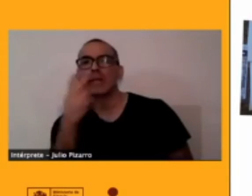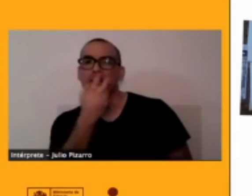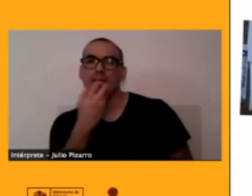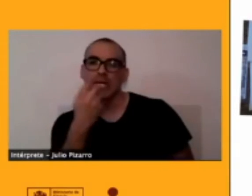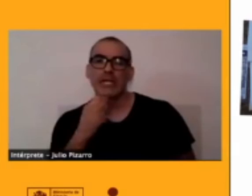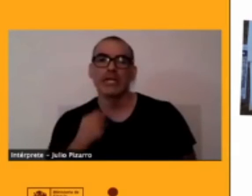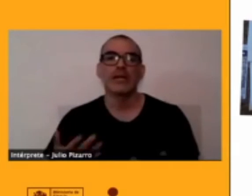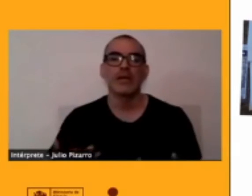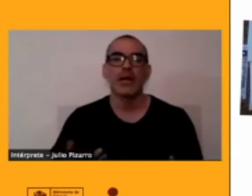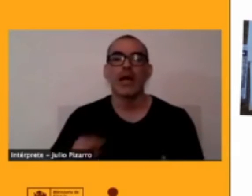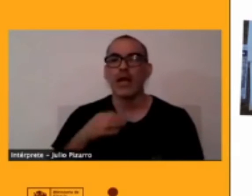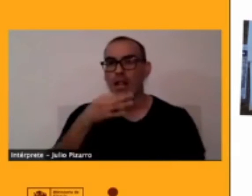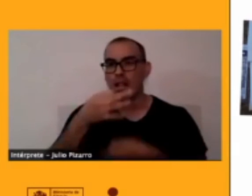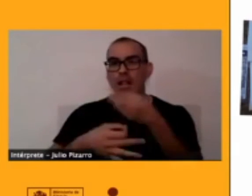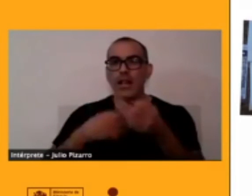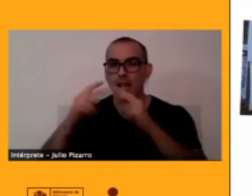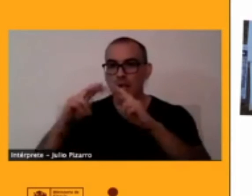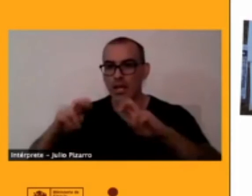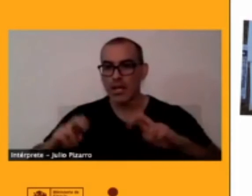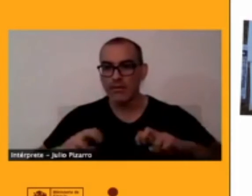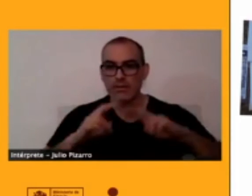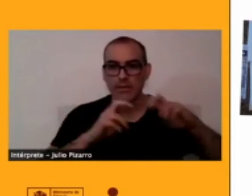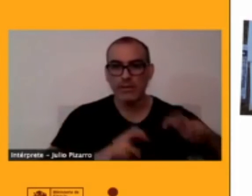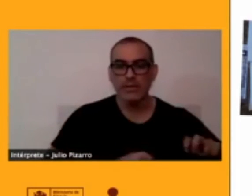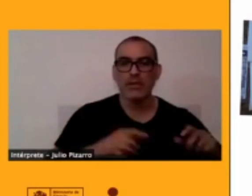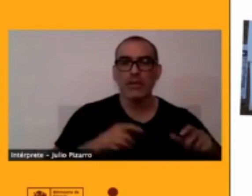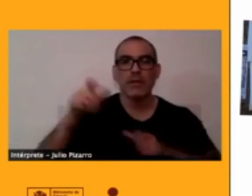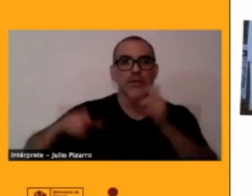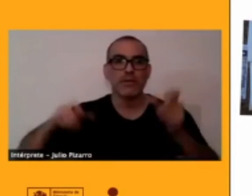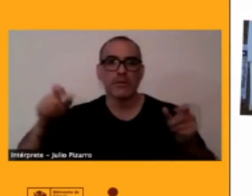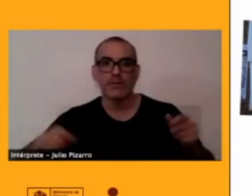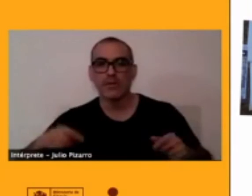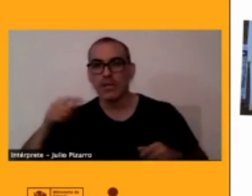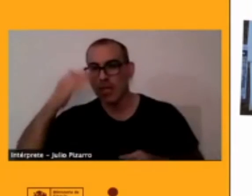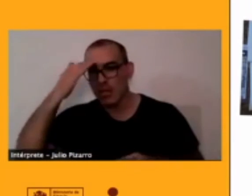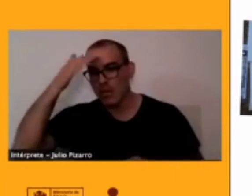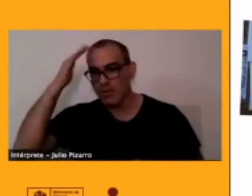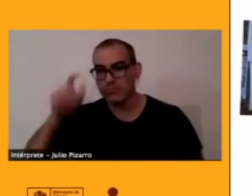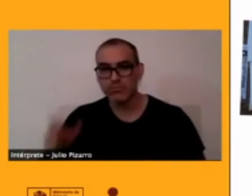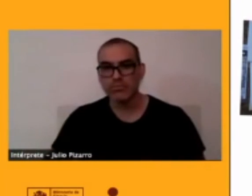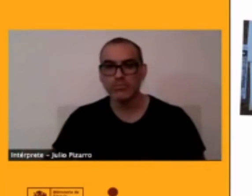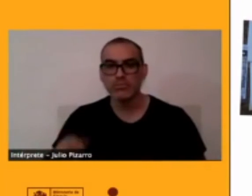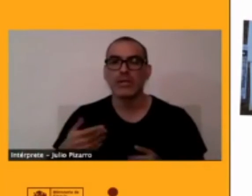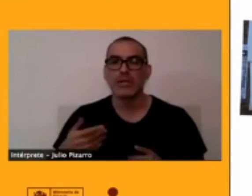investigaciones de investigadores perdón la palabra la redundancia